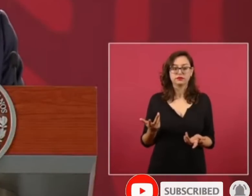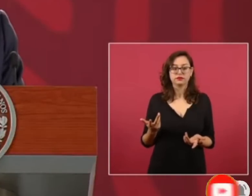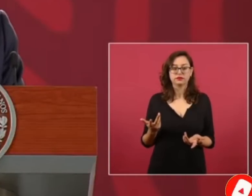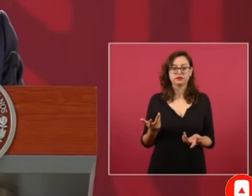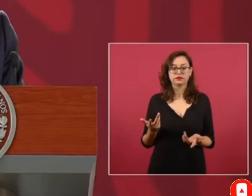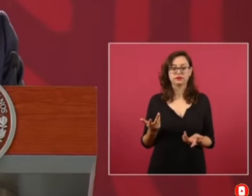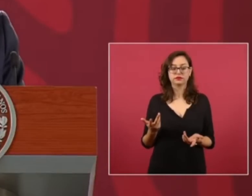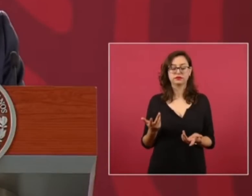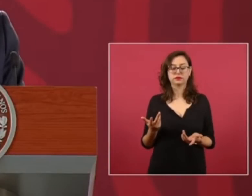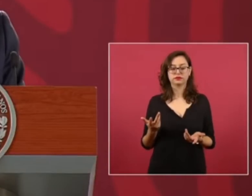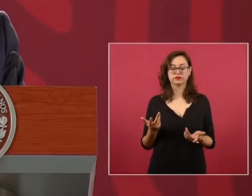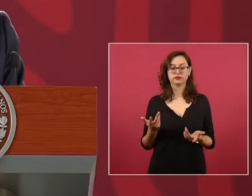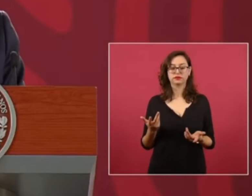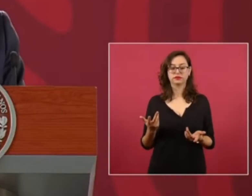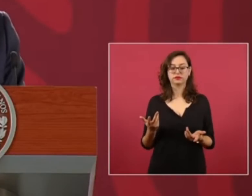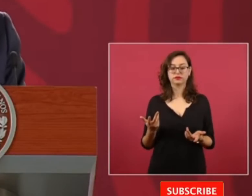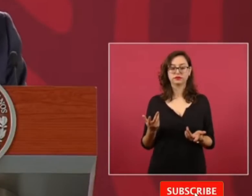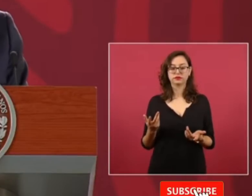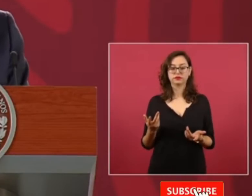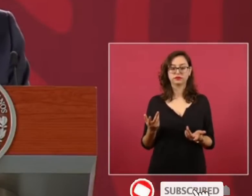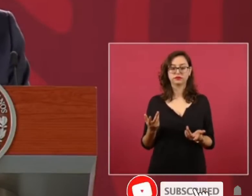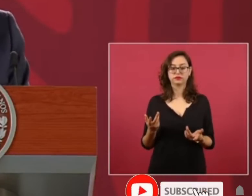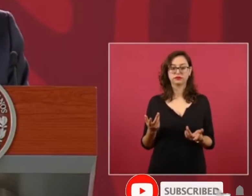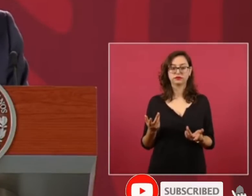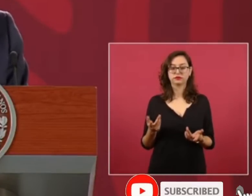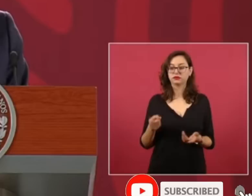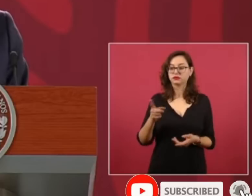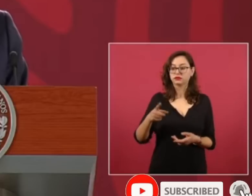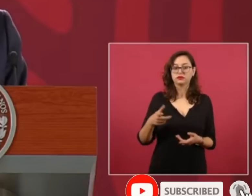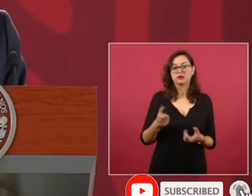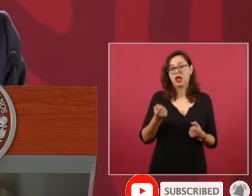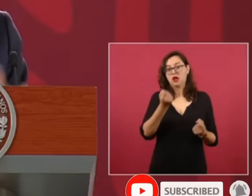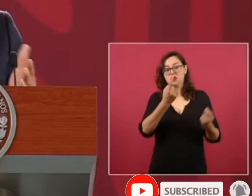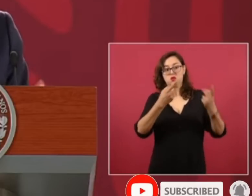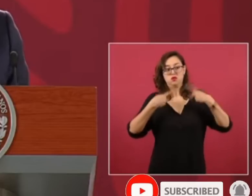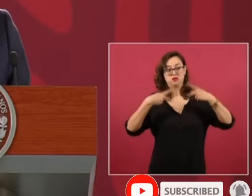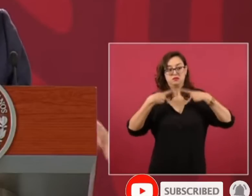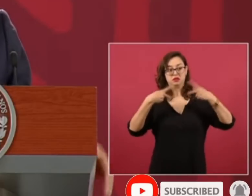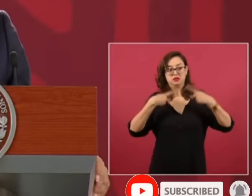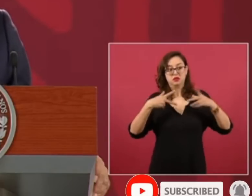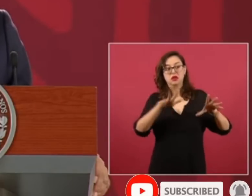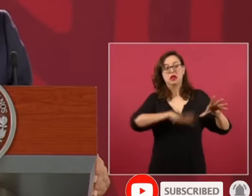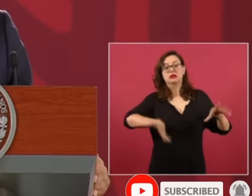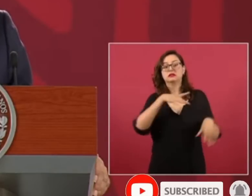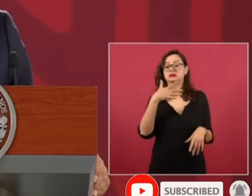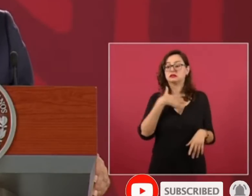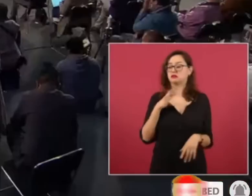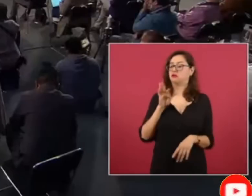actúan como fifís que no lo son también